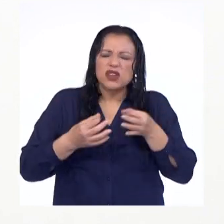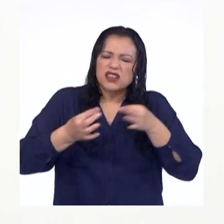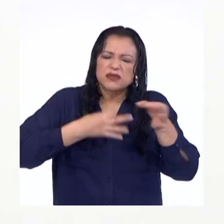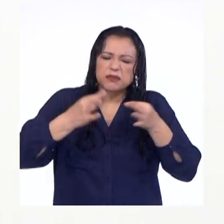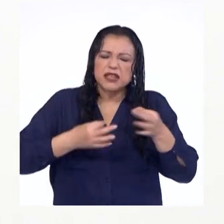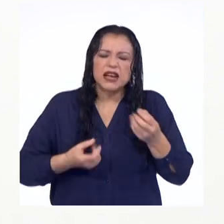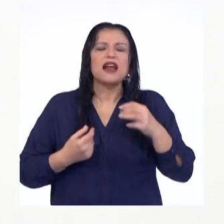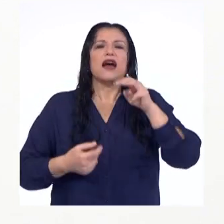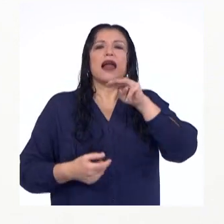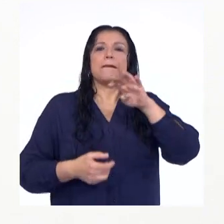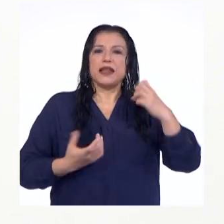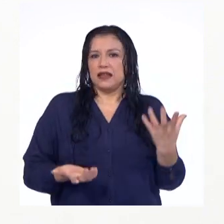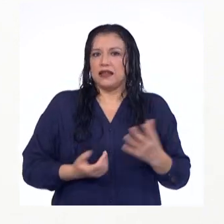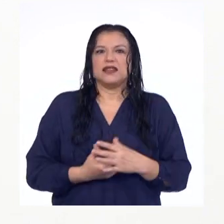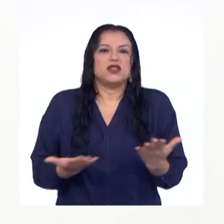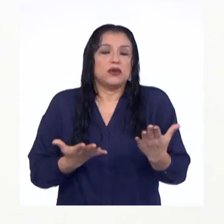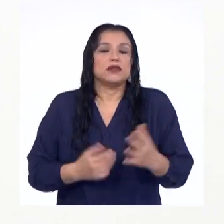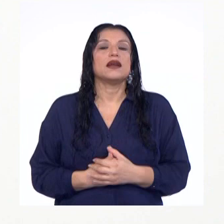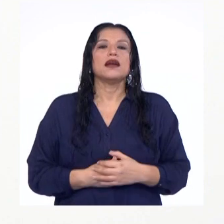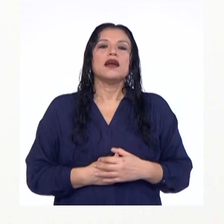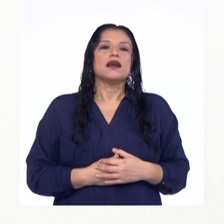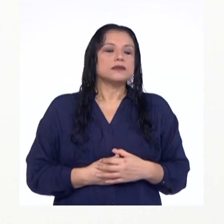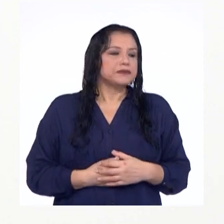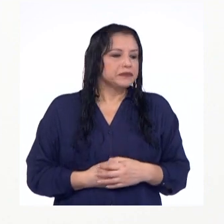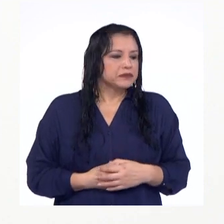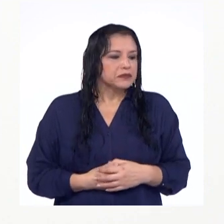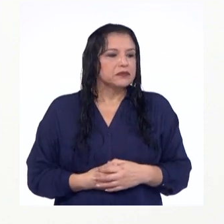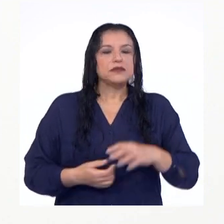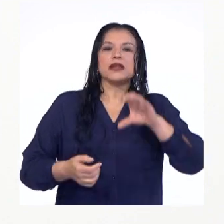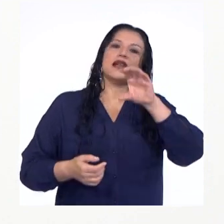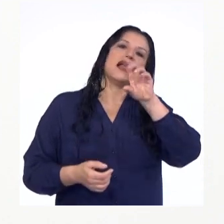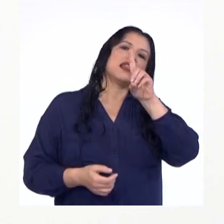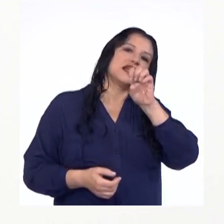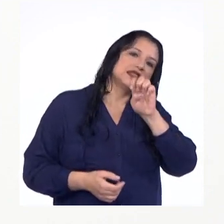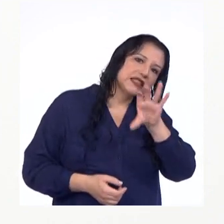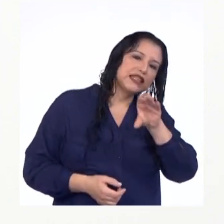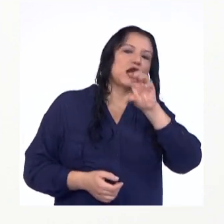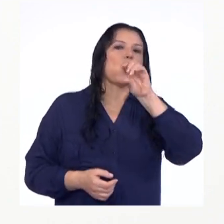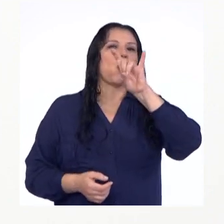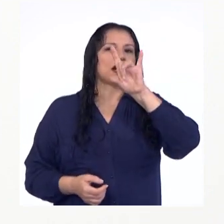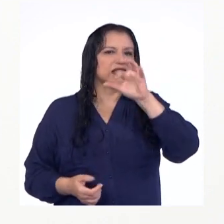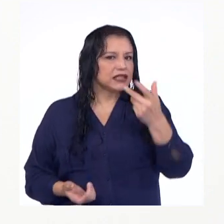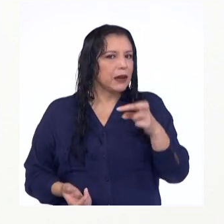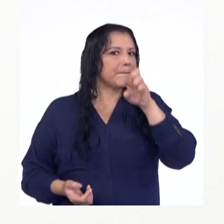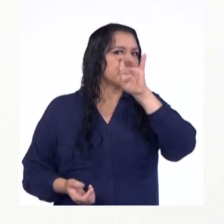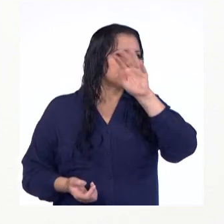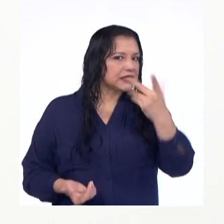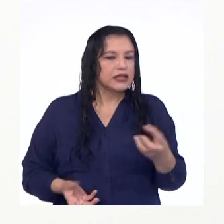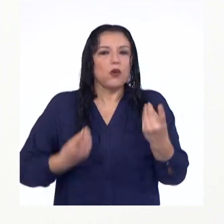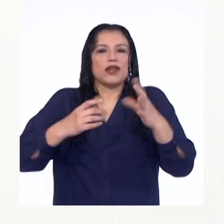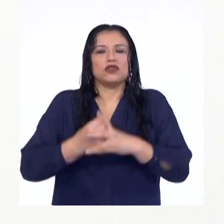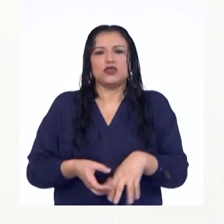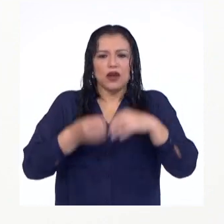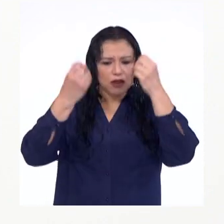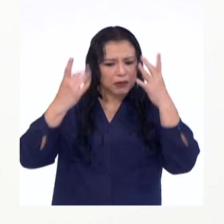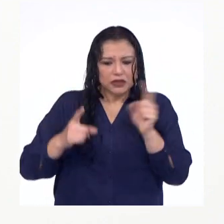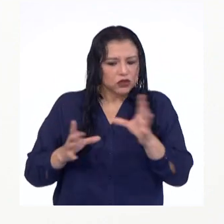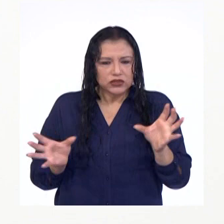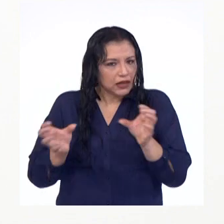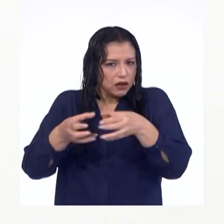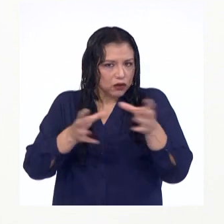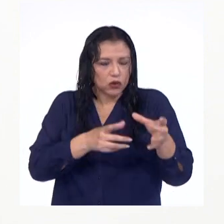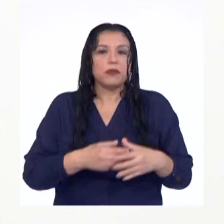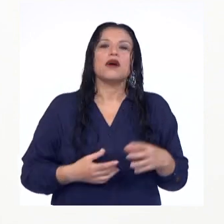medidas de localización, como el desil, cuartil y percentil. Cuando se trata de datos no agrupados.